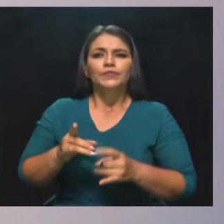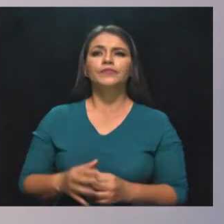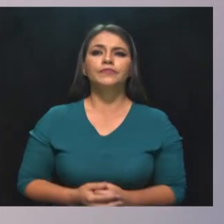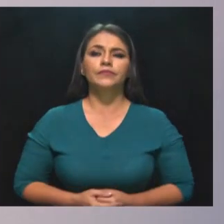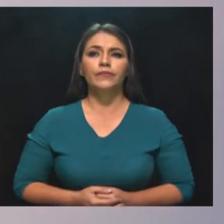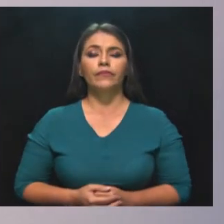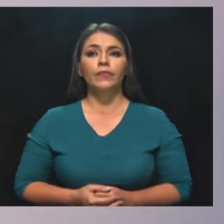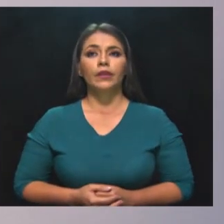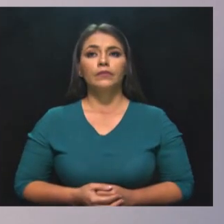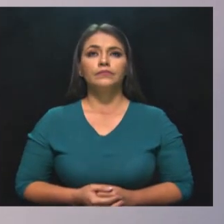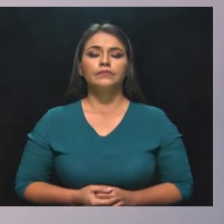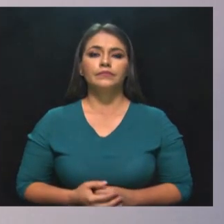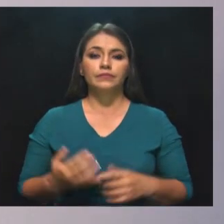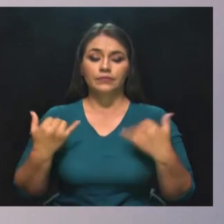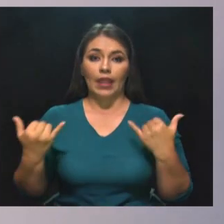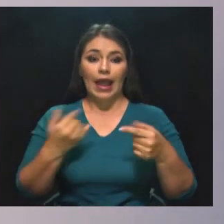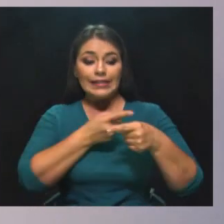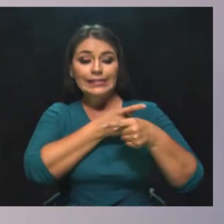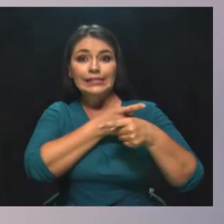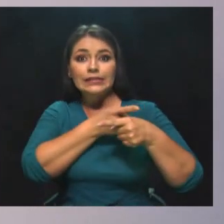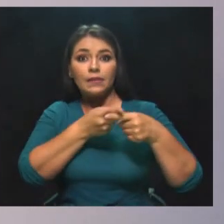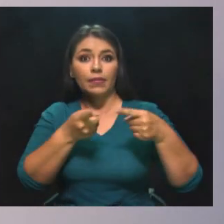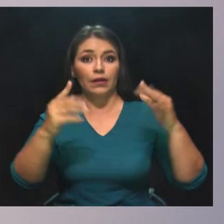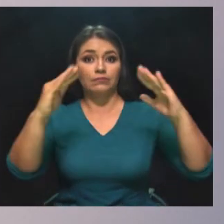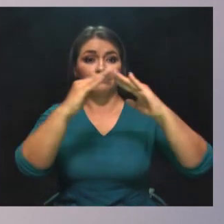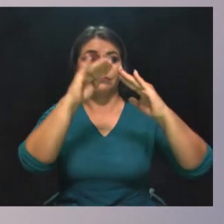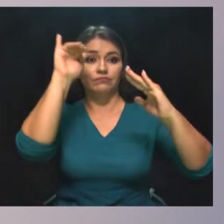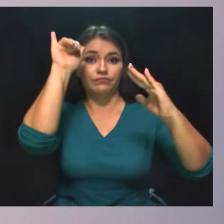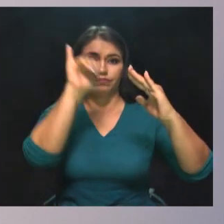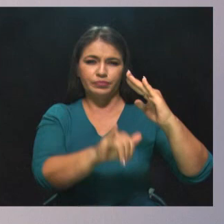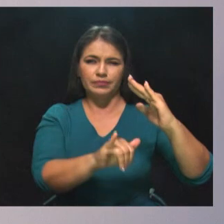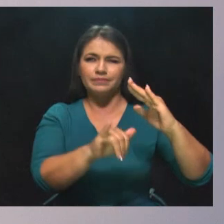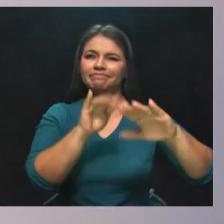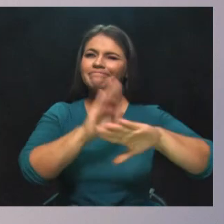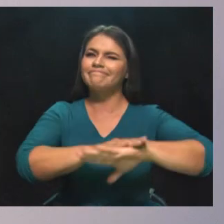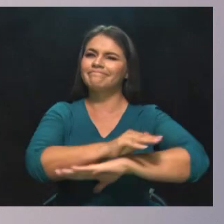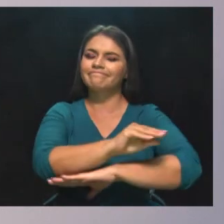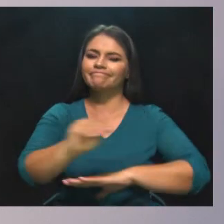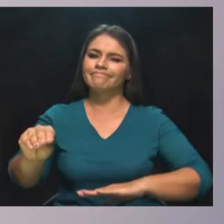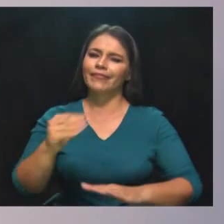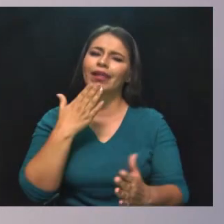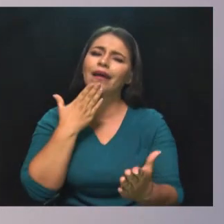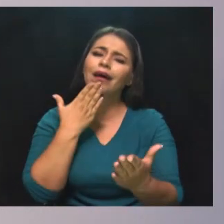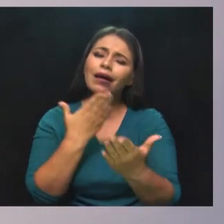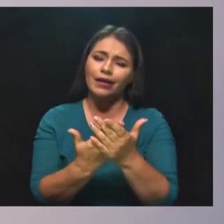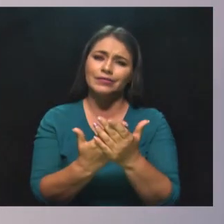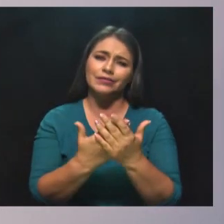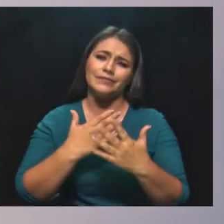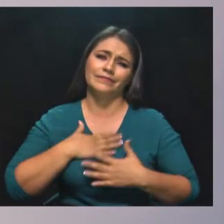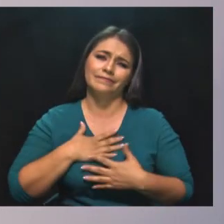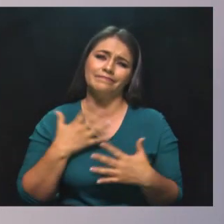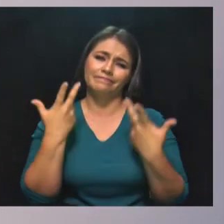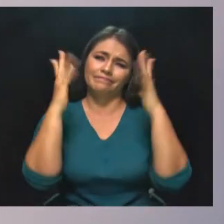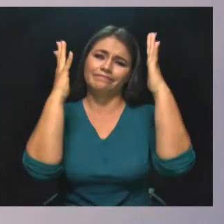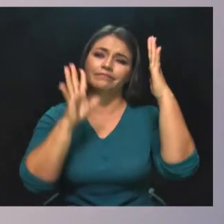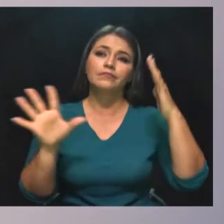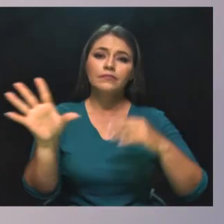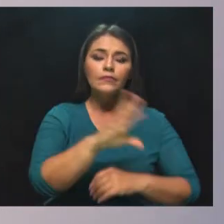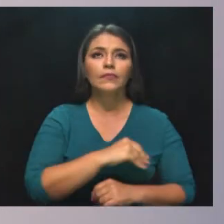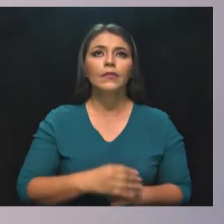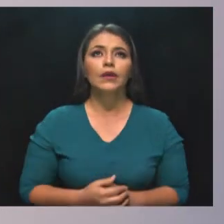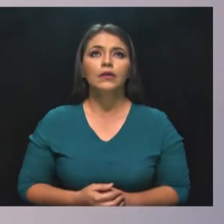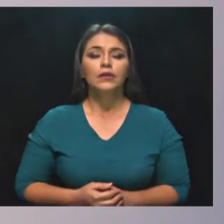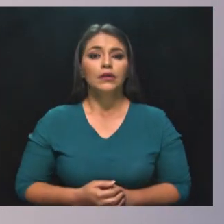que hemos completado una semana de cuarentena, tengo que decirles gracias y felicitaciones, porque